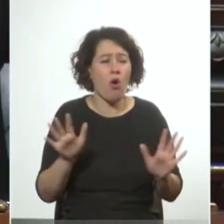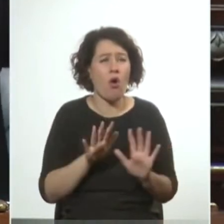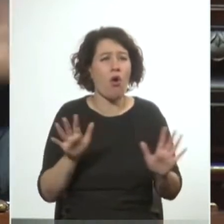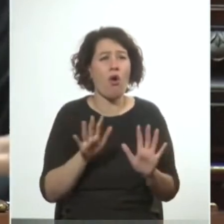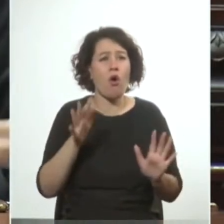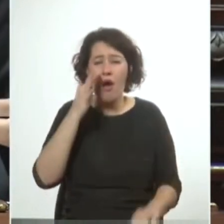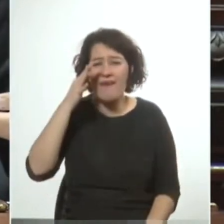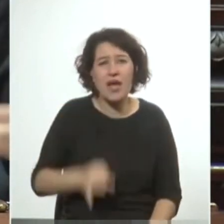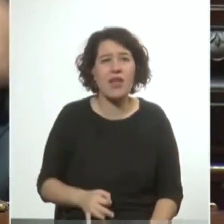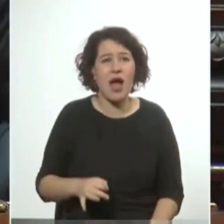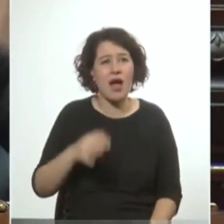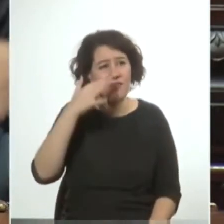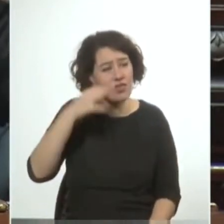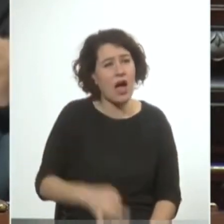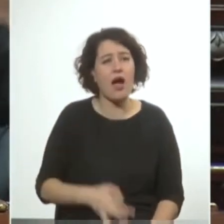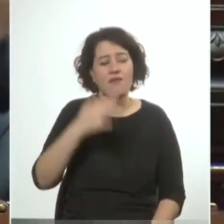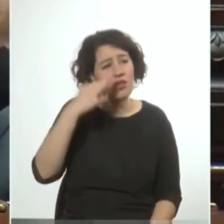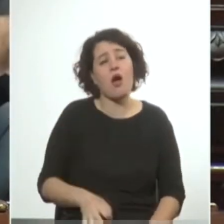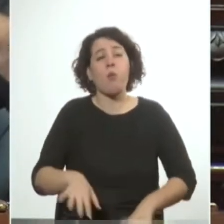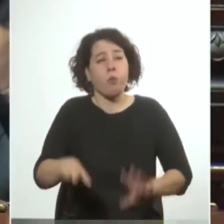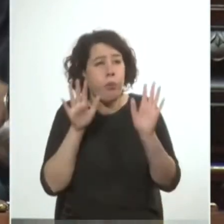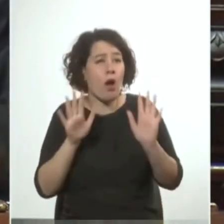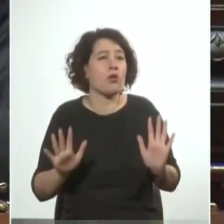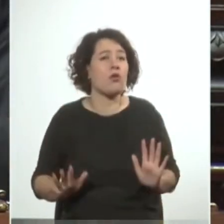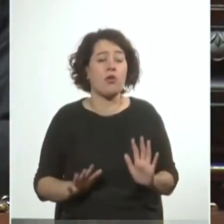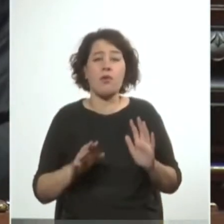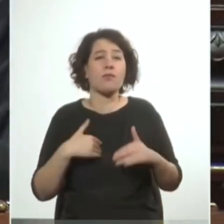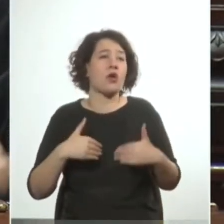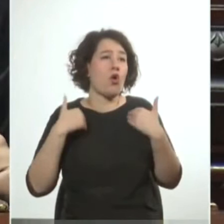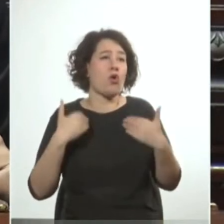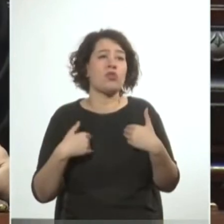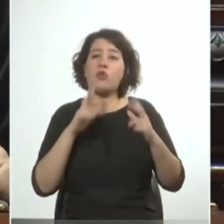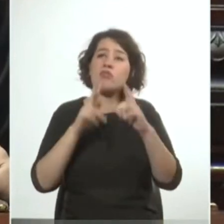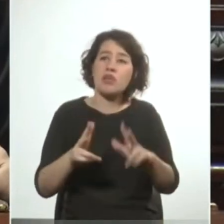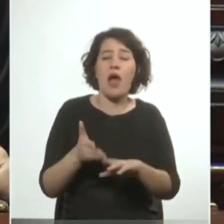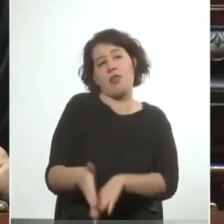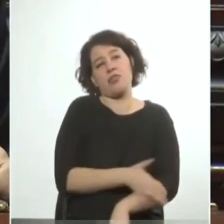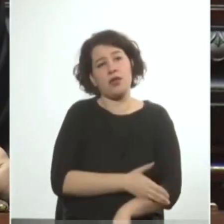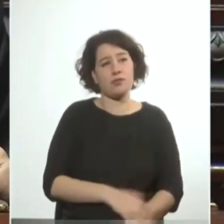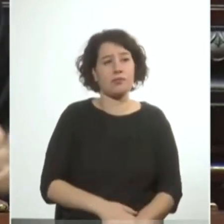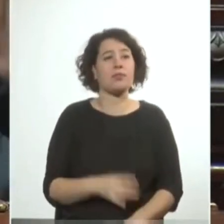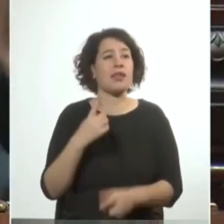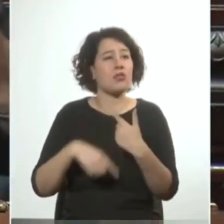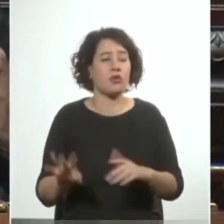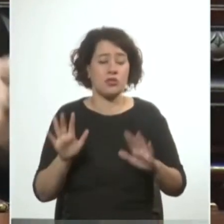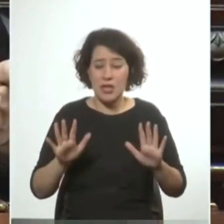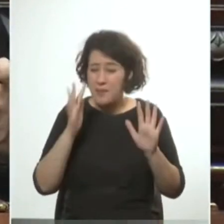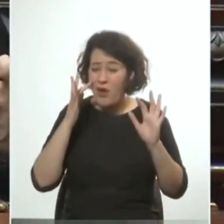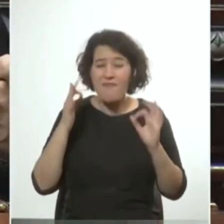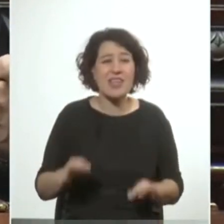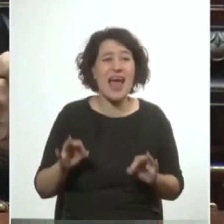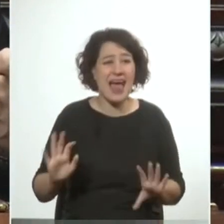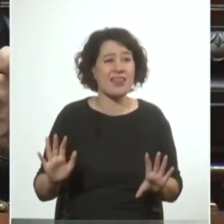es verdad es verdad bueno y si se nombraron me alegra que los haya nombrado entonces pero es verdad